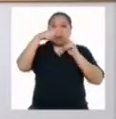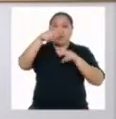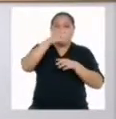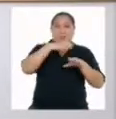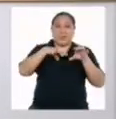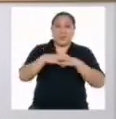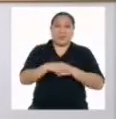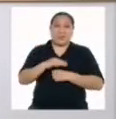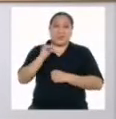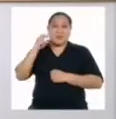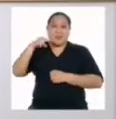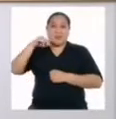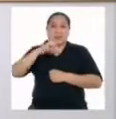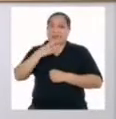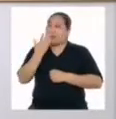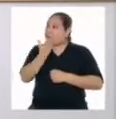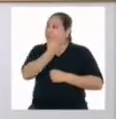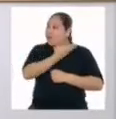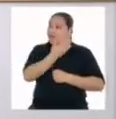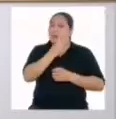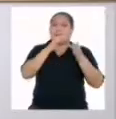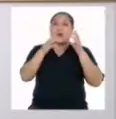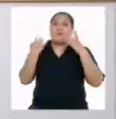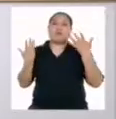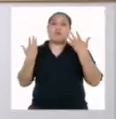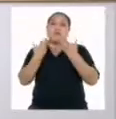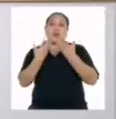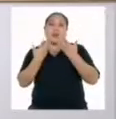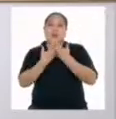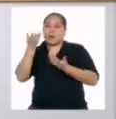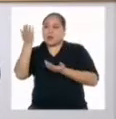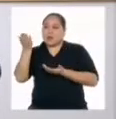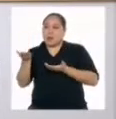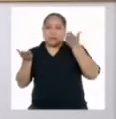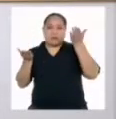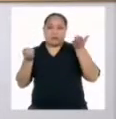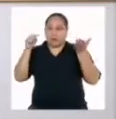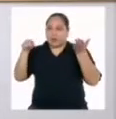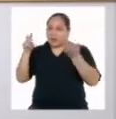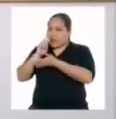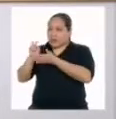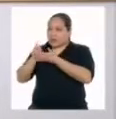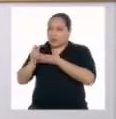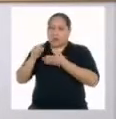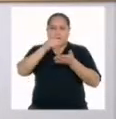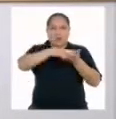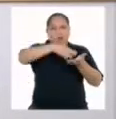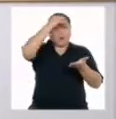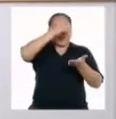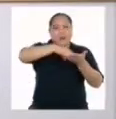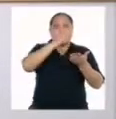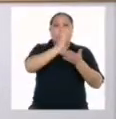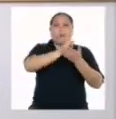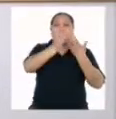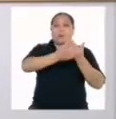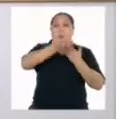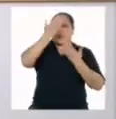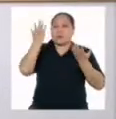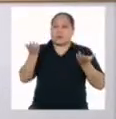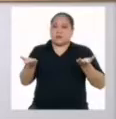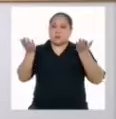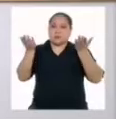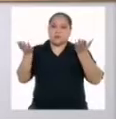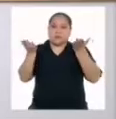Yanira? Ha establecido una relación entre esta lectura y lo que aprendió durante el programa anterior.